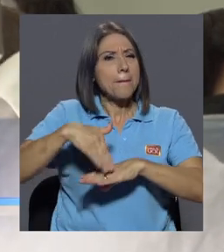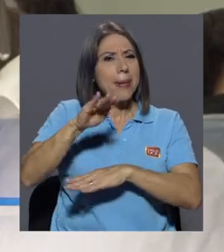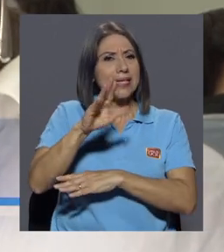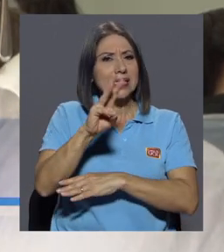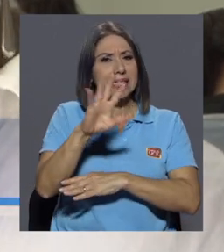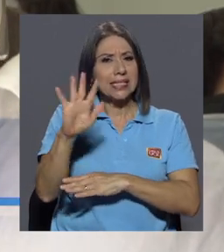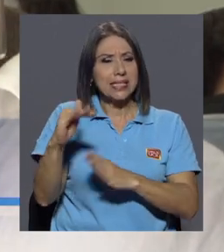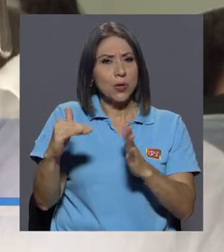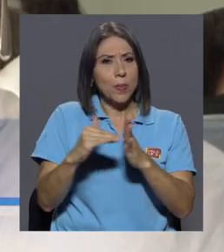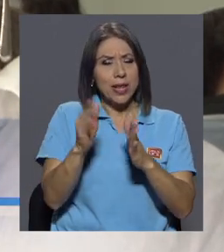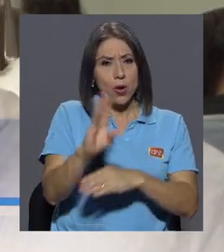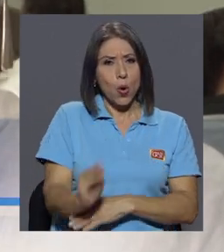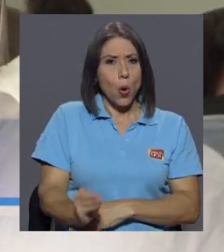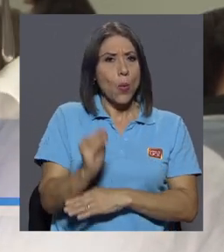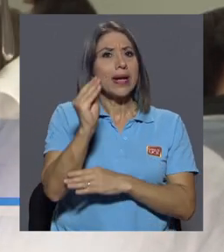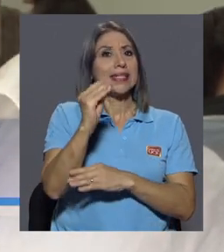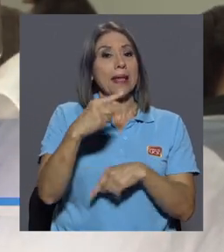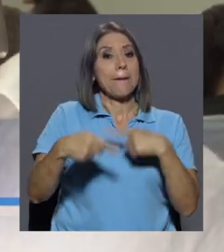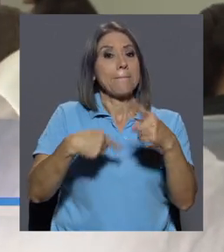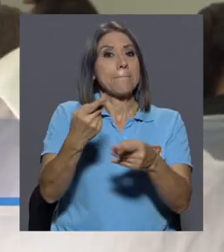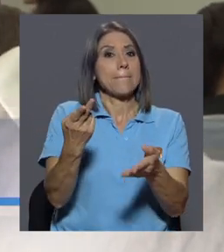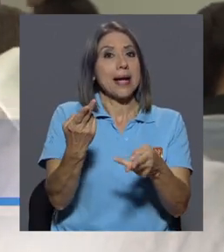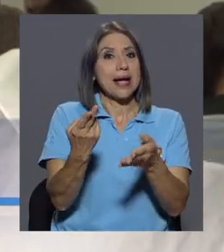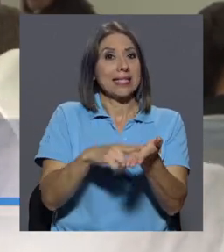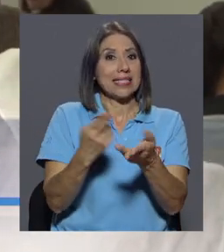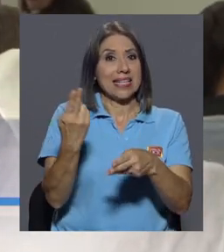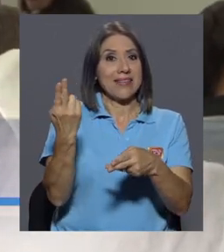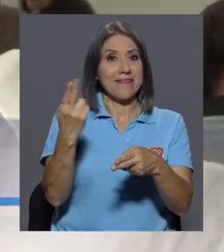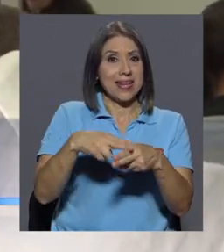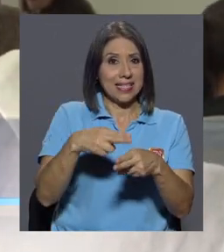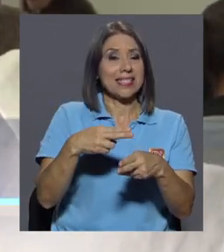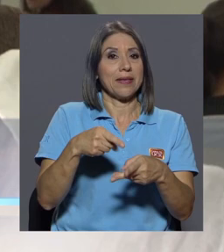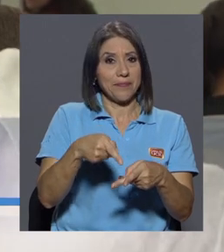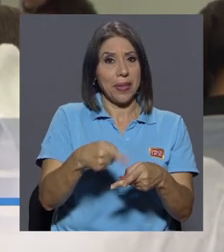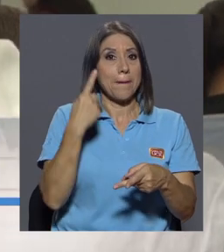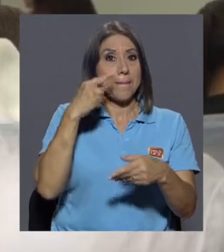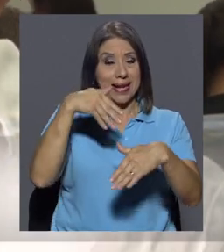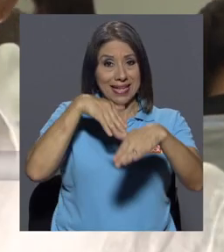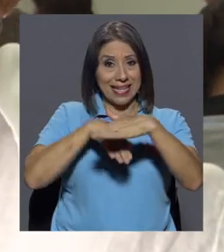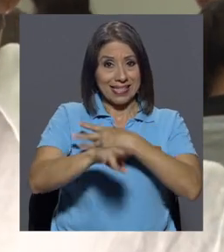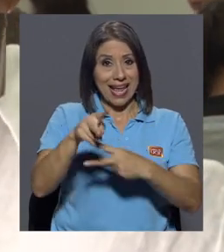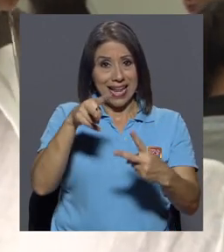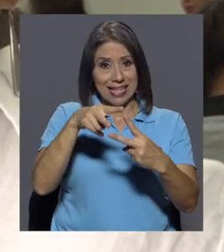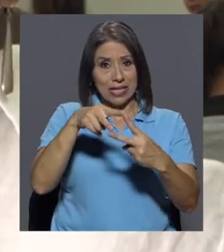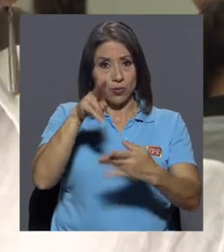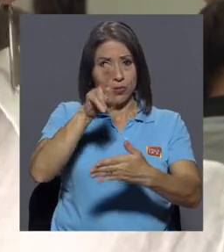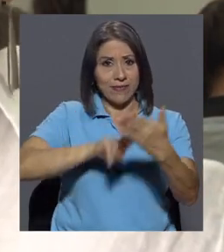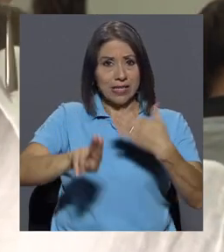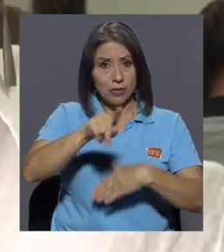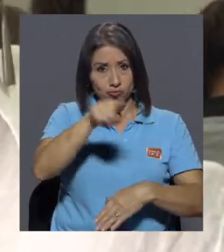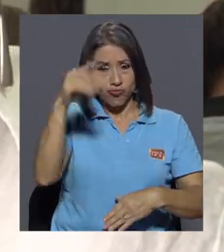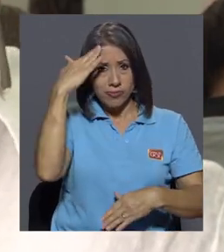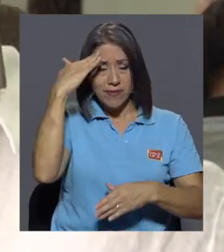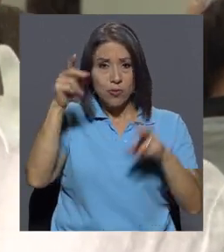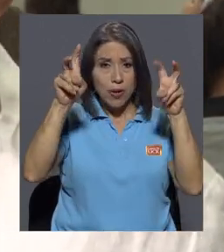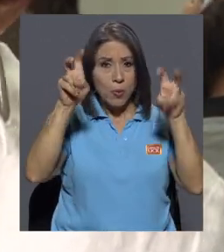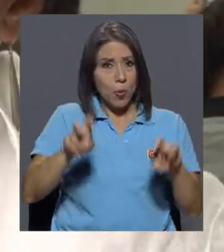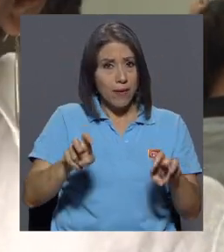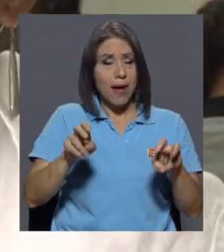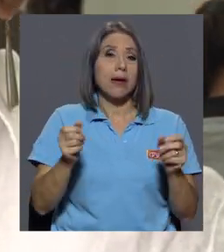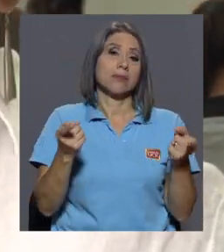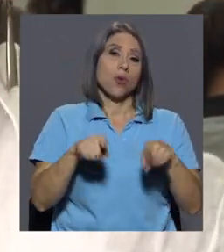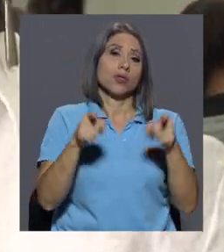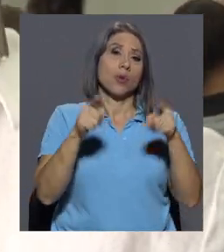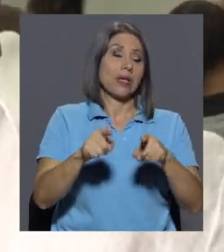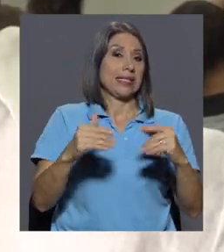mil jóvenes van a inscribirse en la prueba este año para ingresar a esas universidades y, como se puede imaginar, es una prueba de altas consecuencias porque